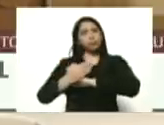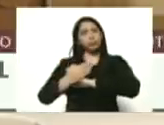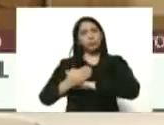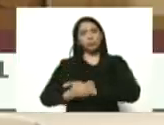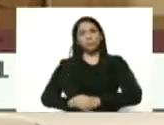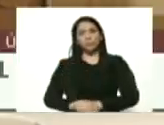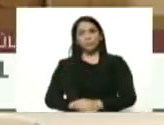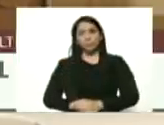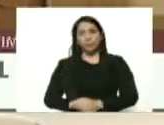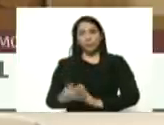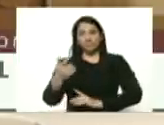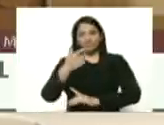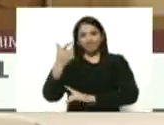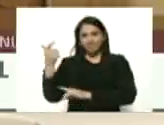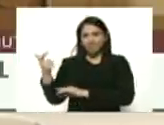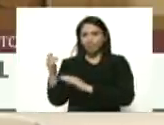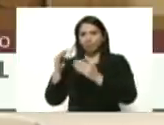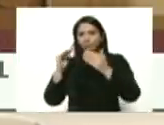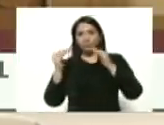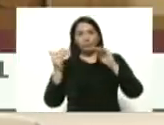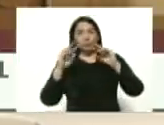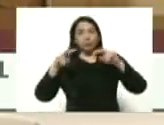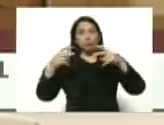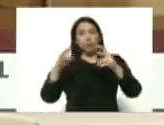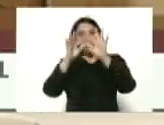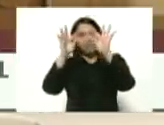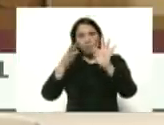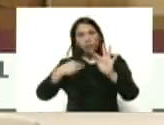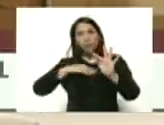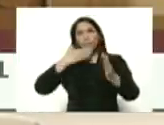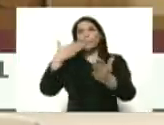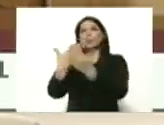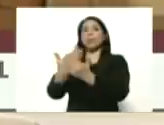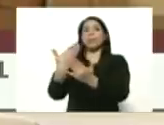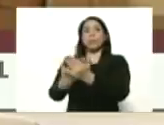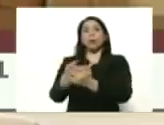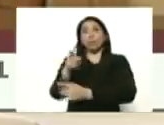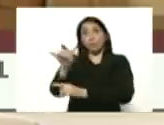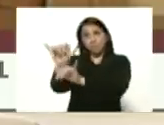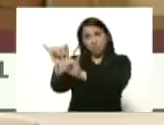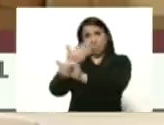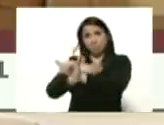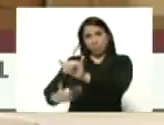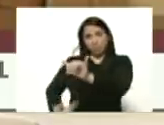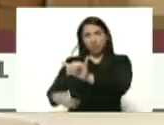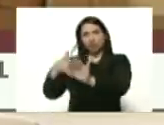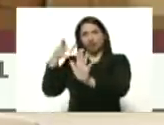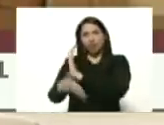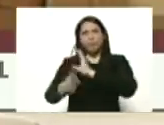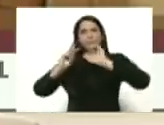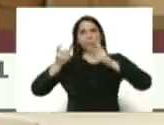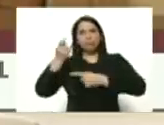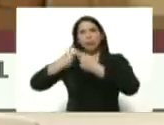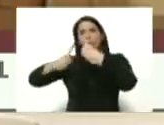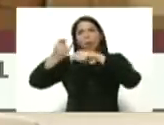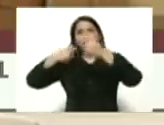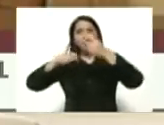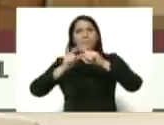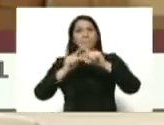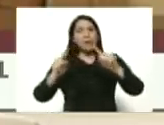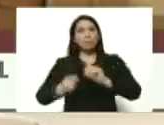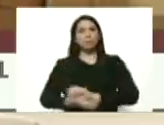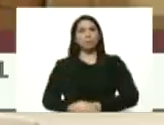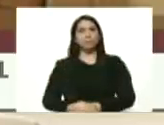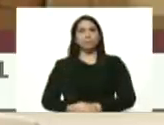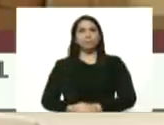ese equilibrio en las nuevas medidas que le hemos propuesto presidente en el ámbito del comercio para que